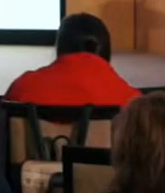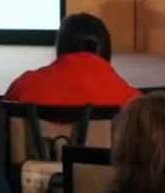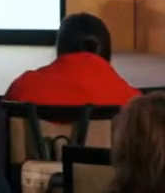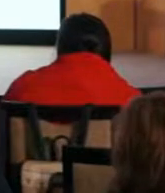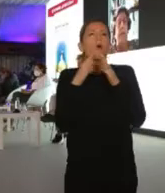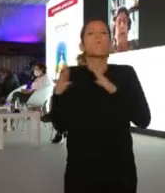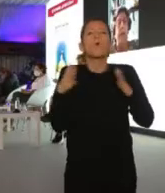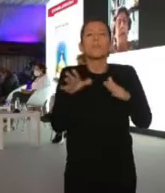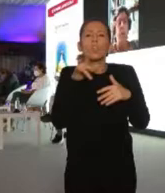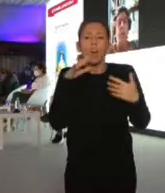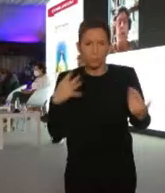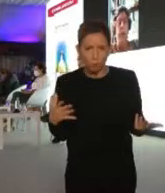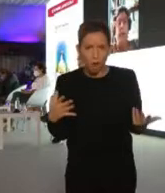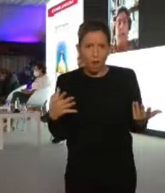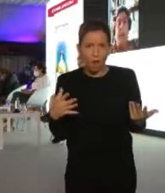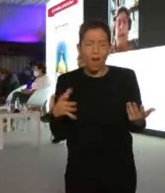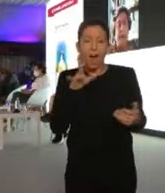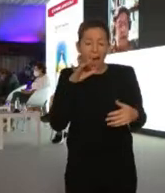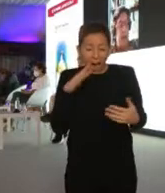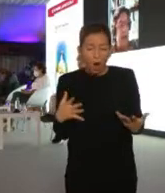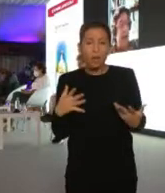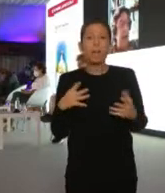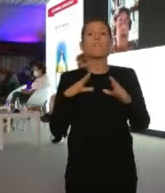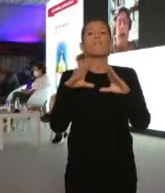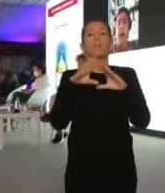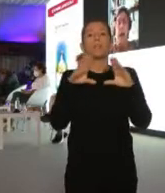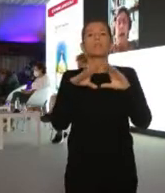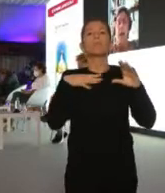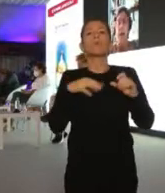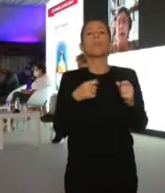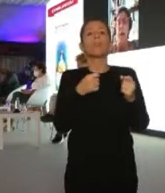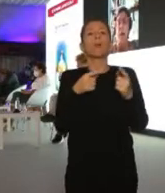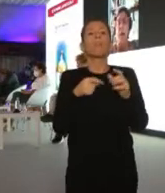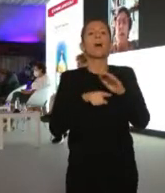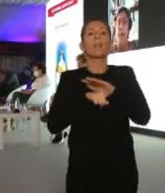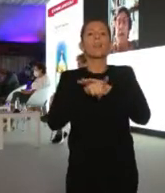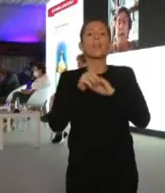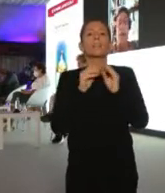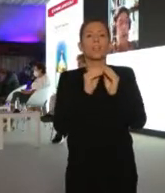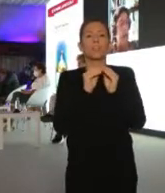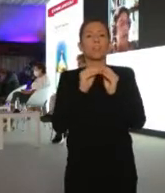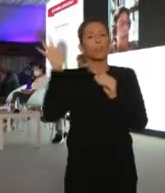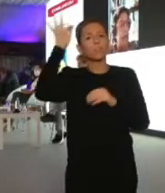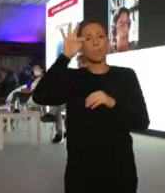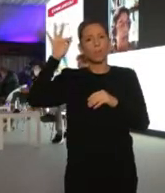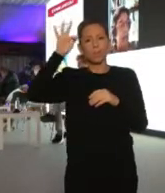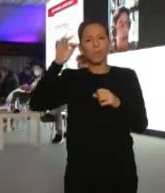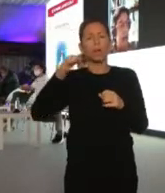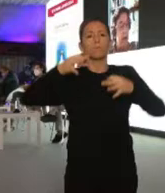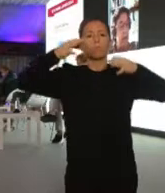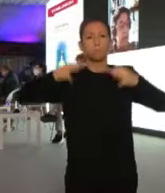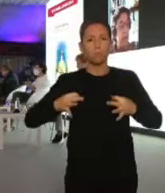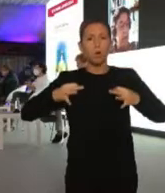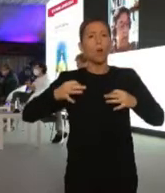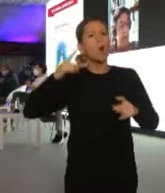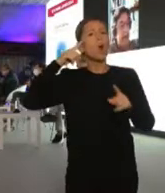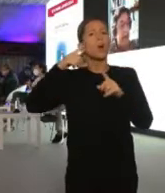El feminismo es capaz de desarrollar ya una teoría solvente que pueda tener una